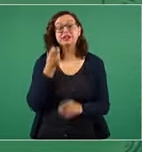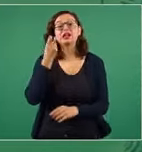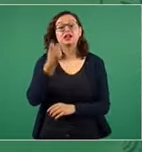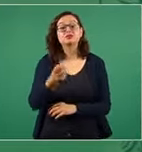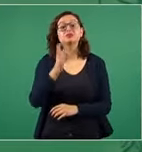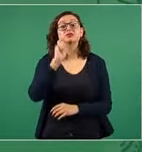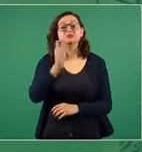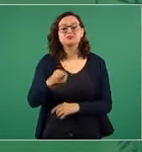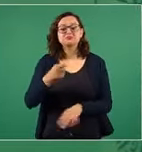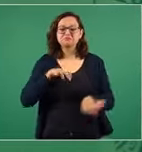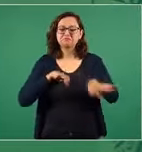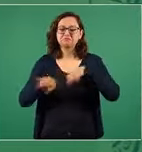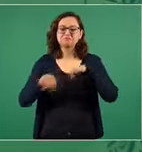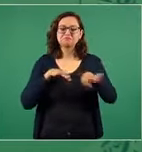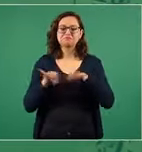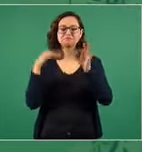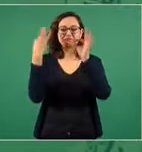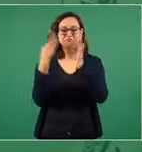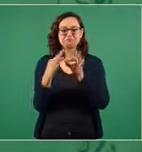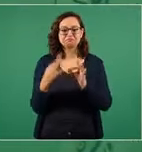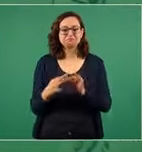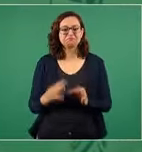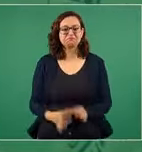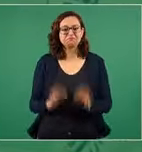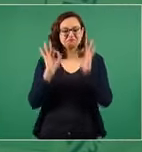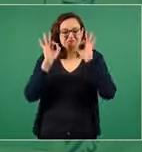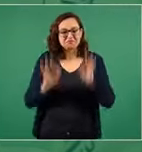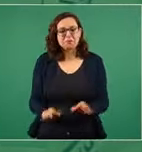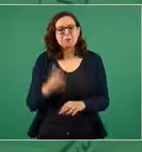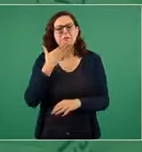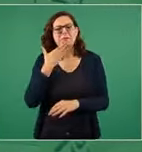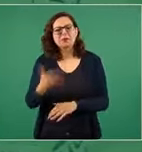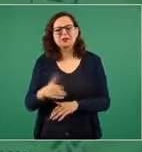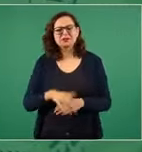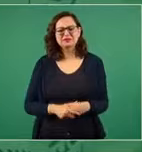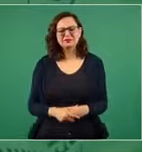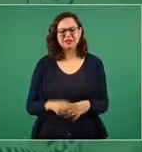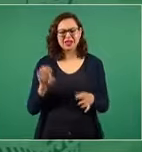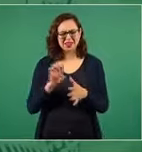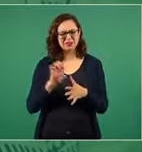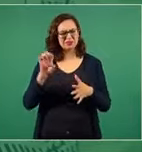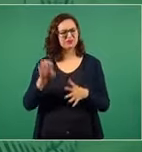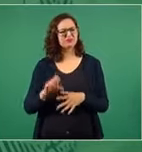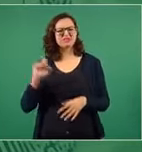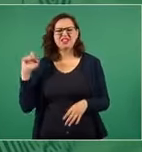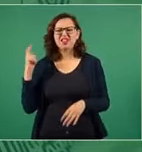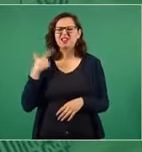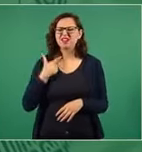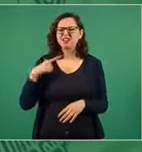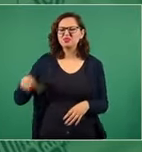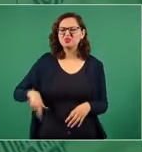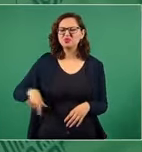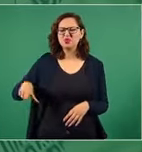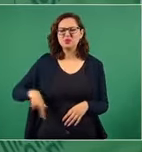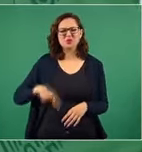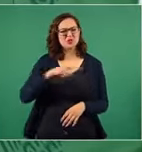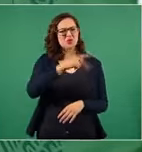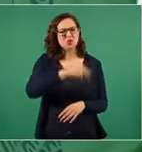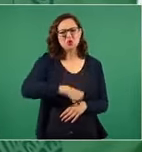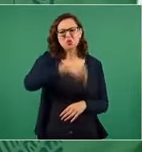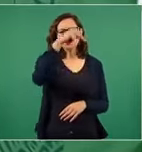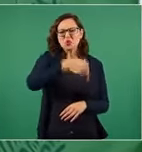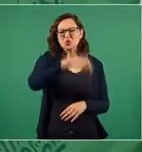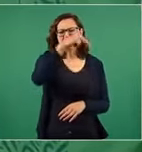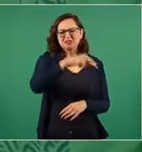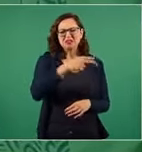¿por qué entonces ellos invertían en el norte? porque no les importaba la